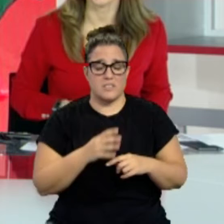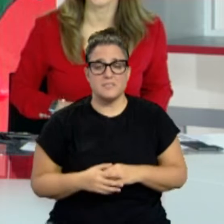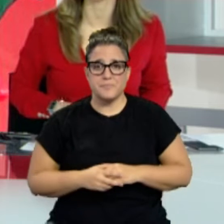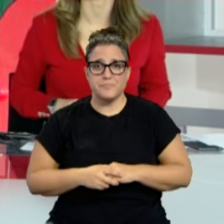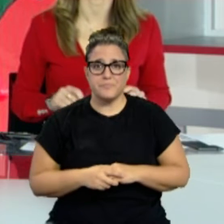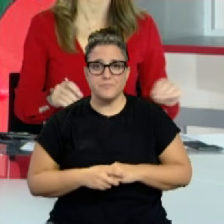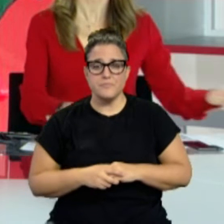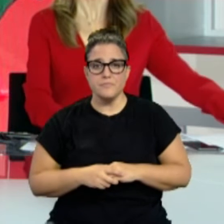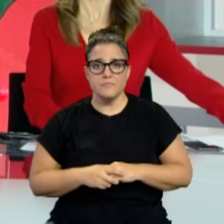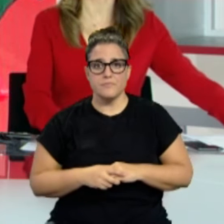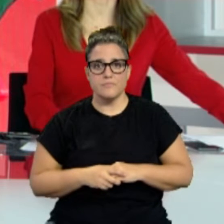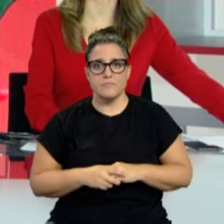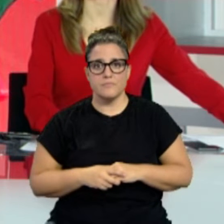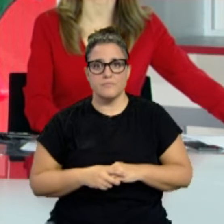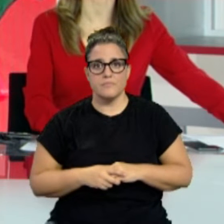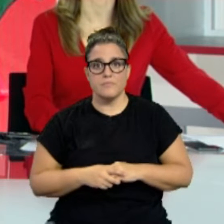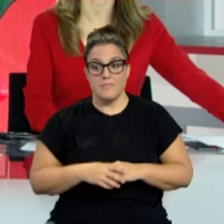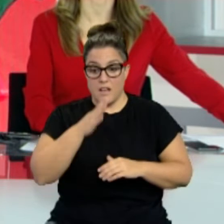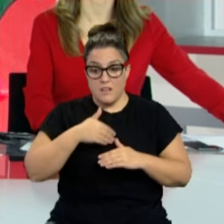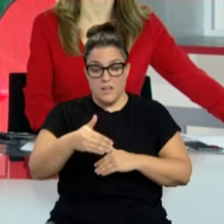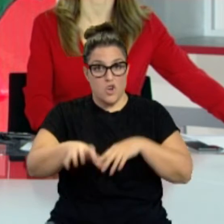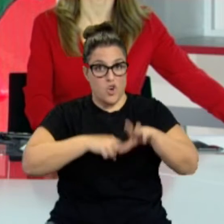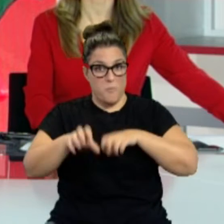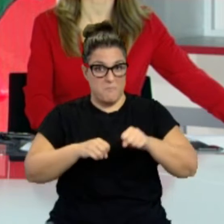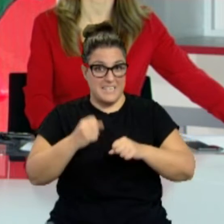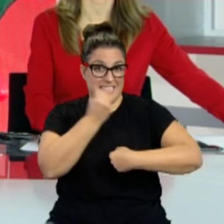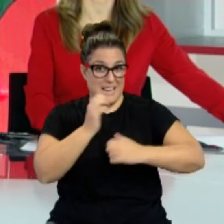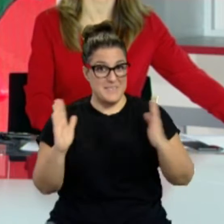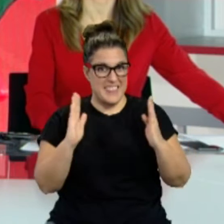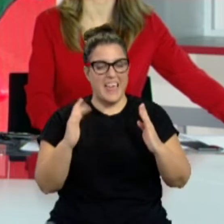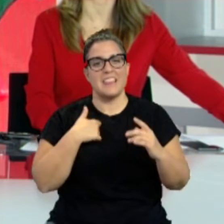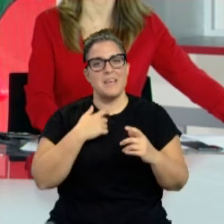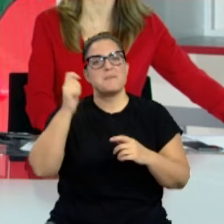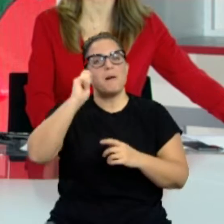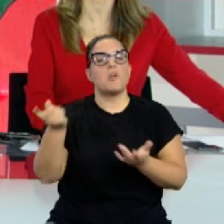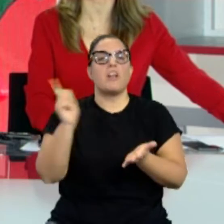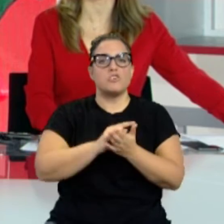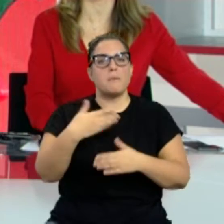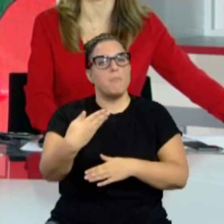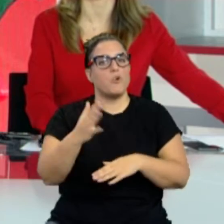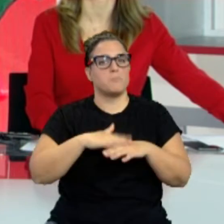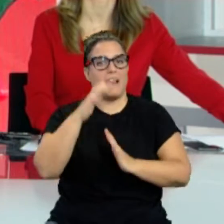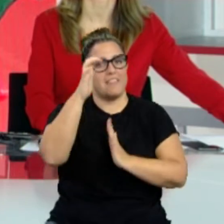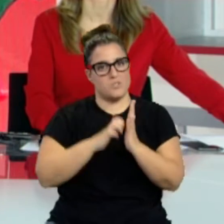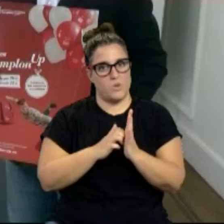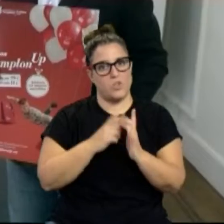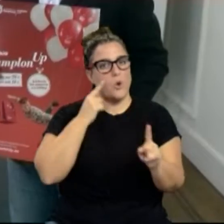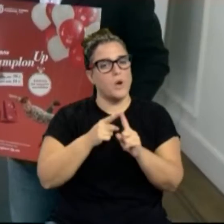Bueno, y con la mirada puesta en las compras navideñas, Pamplona vuelve a lanzar bonos de descuento para fomentar el consumo de proximidad.